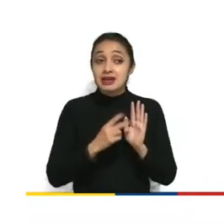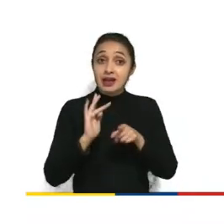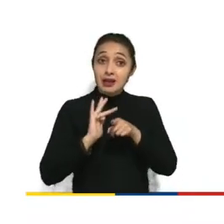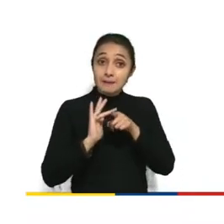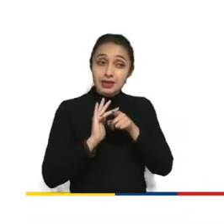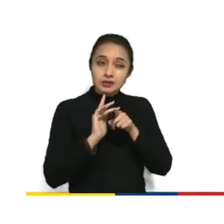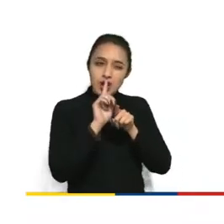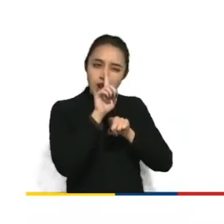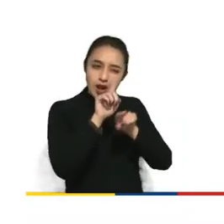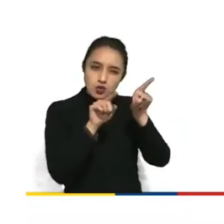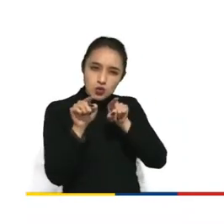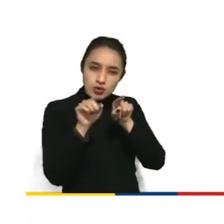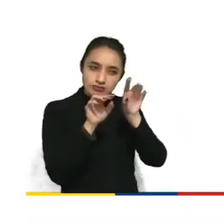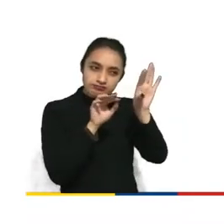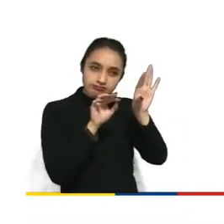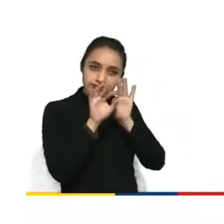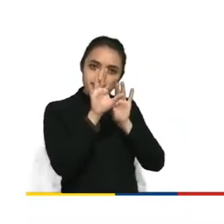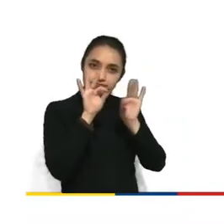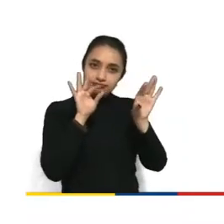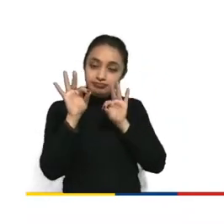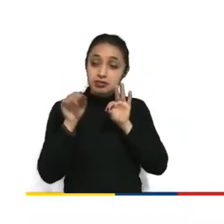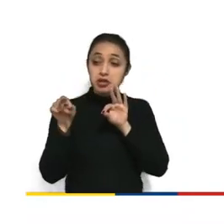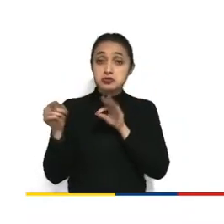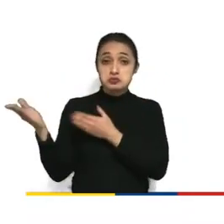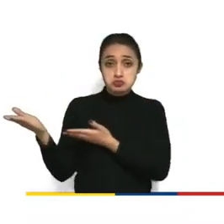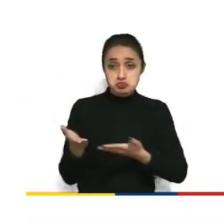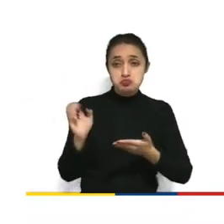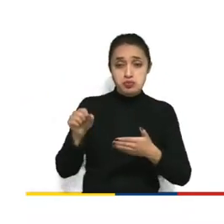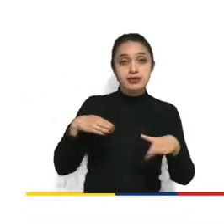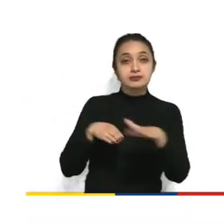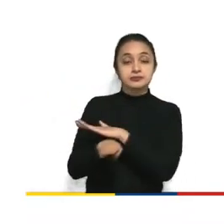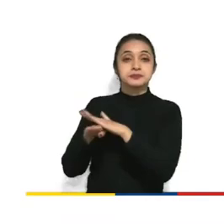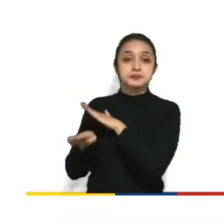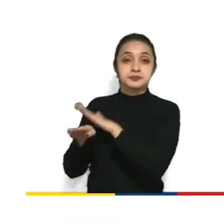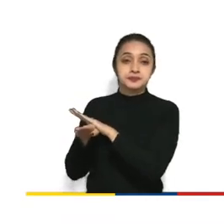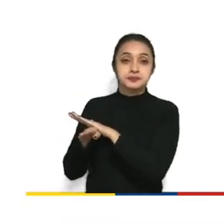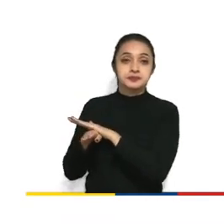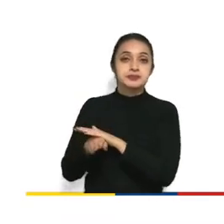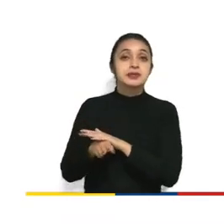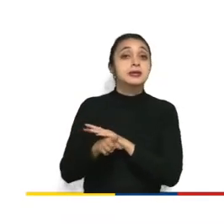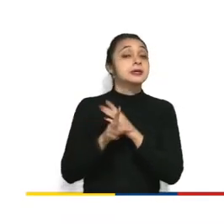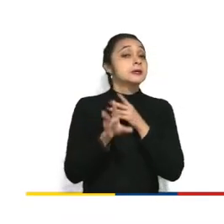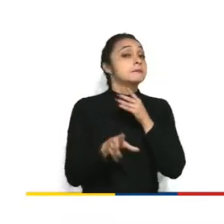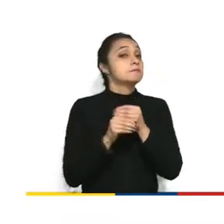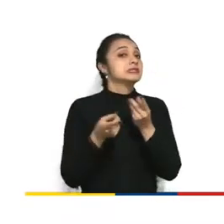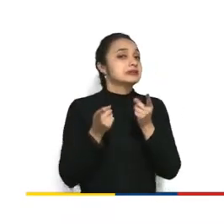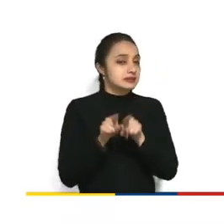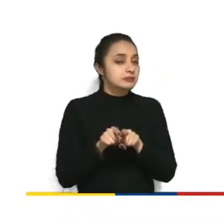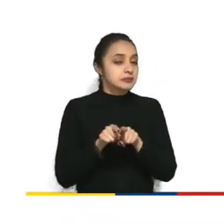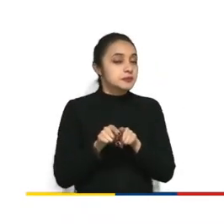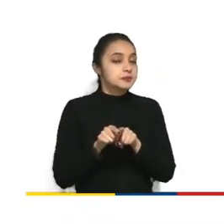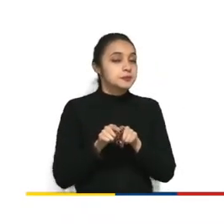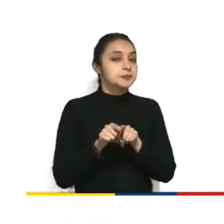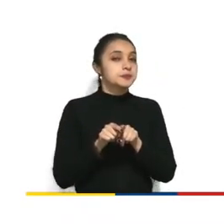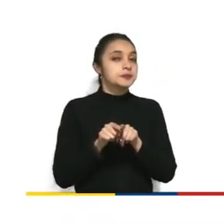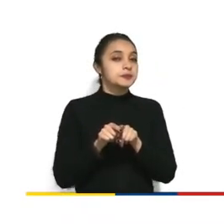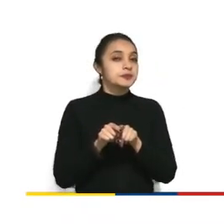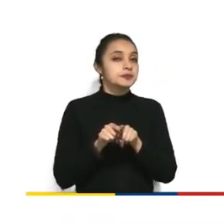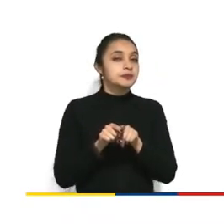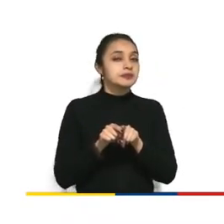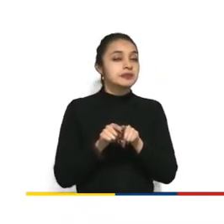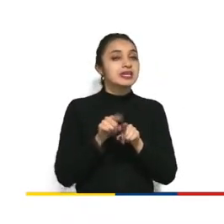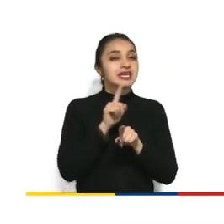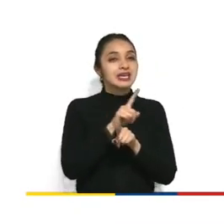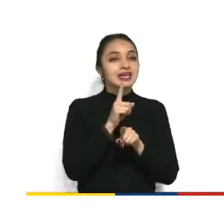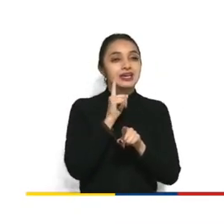específicas a las que las personas tienen acceso también tenemos el tipo de zero rating